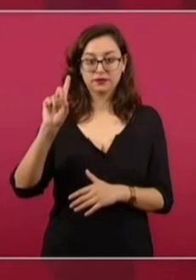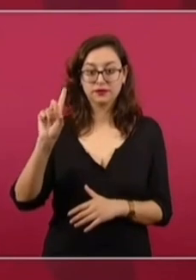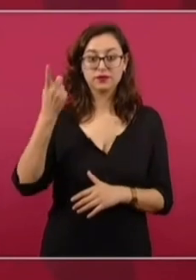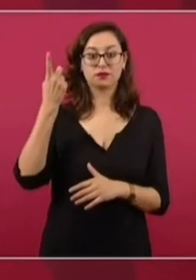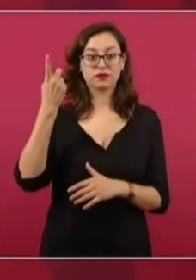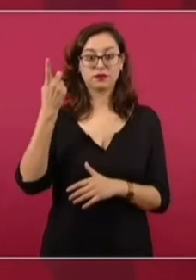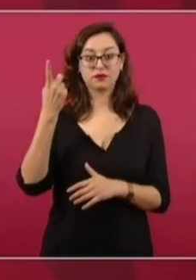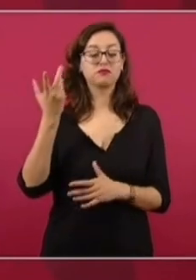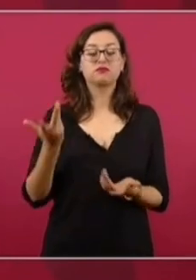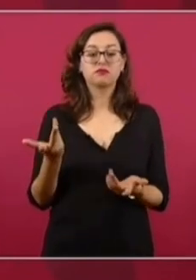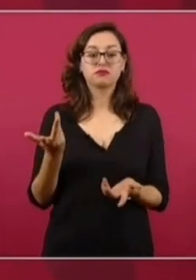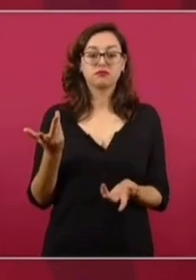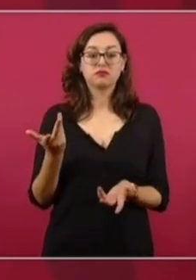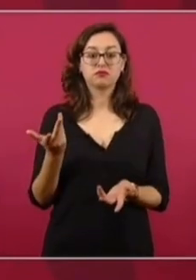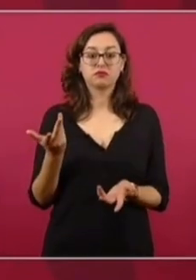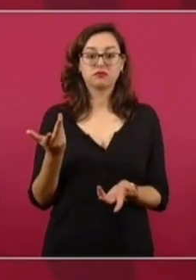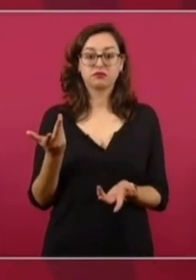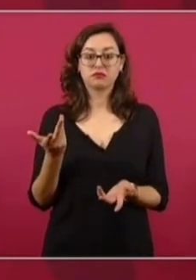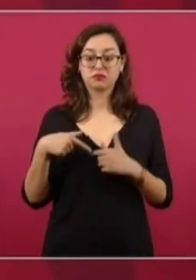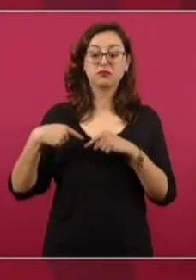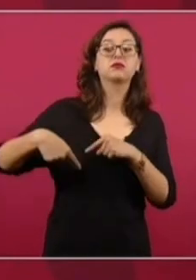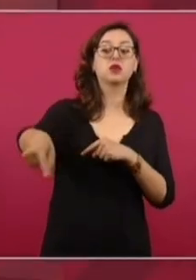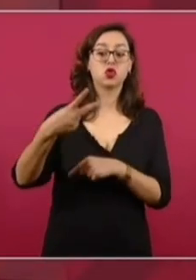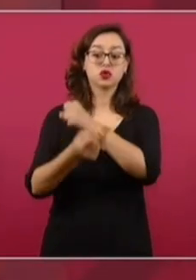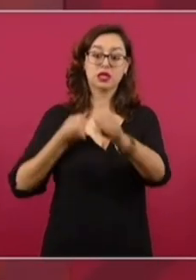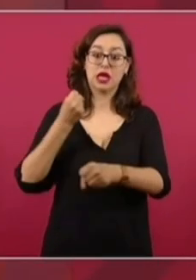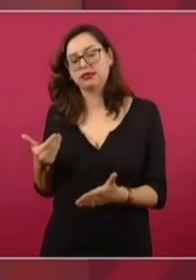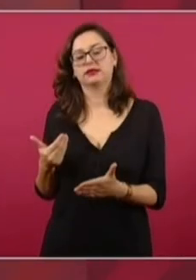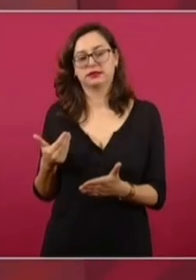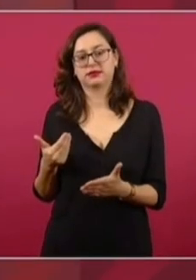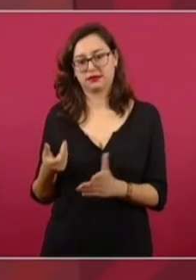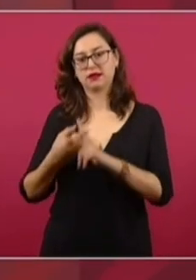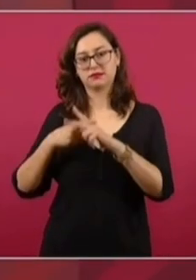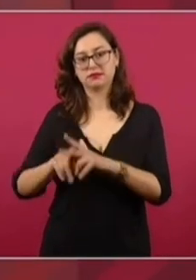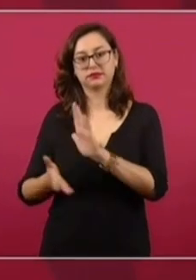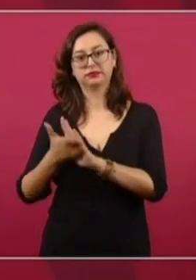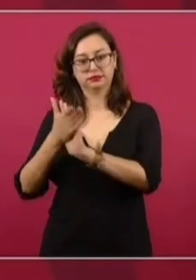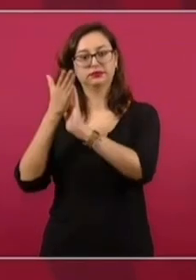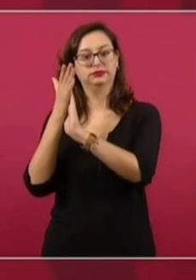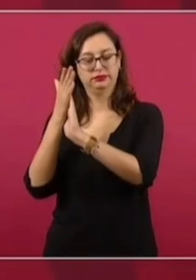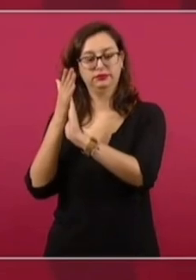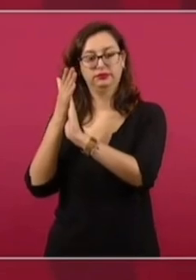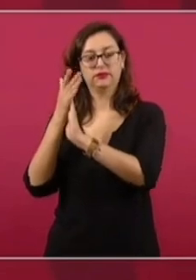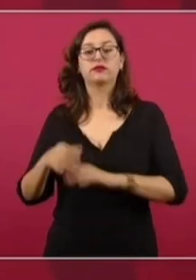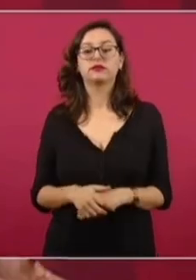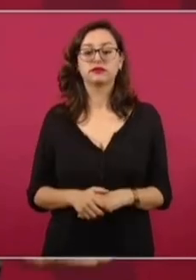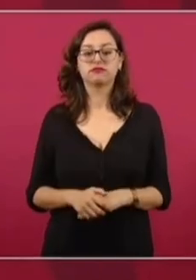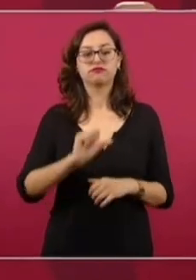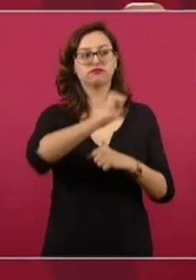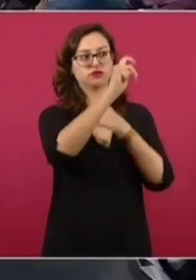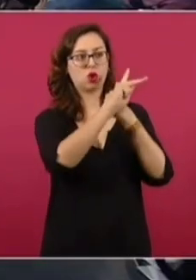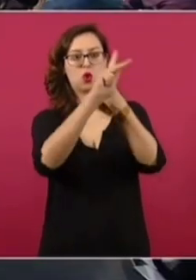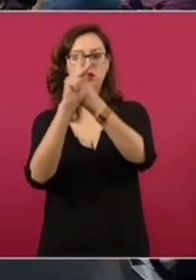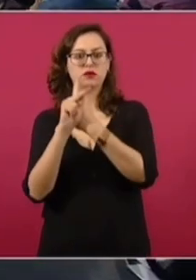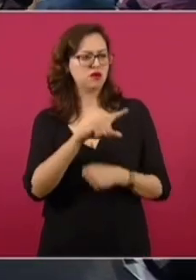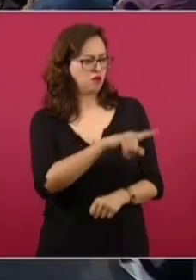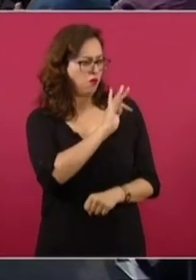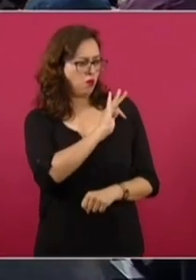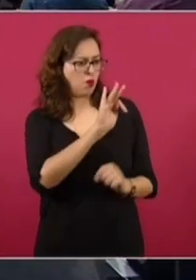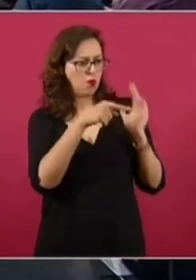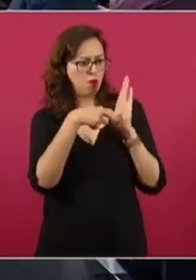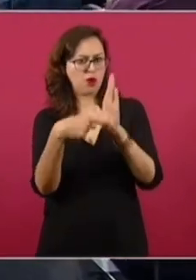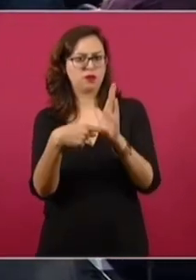Y no la tendríamos cuando más se necesita. A diferencia de lo que pasa en otros países. A ver, ¿por qué no pones otra vez